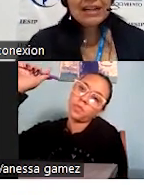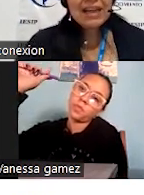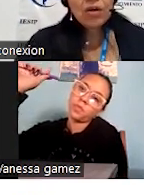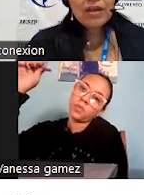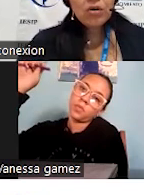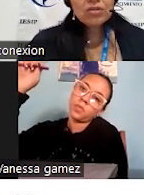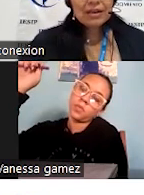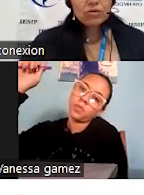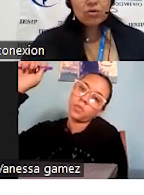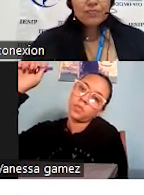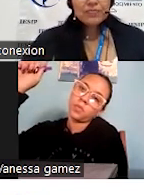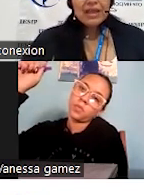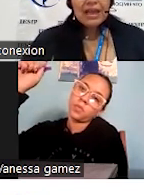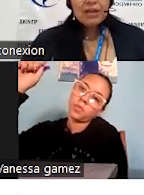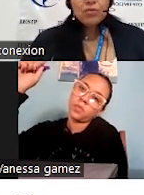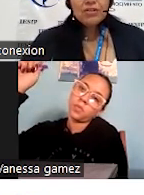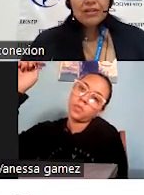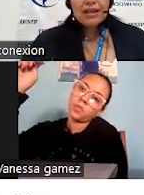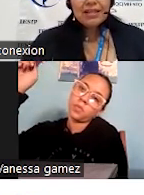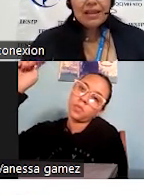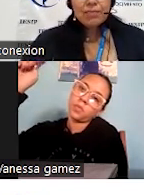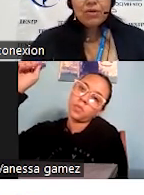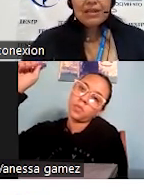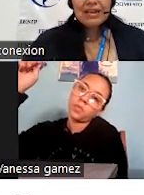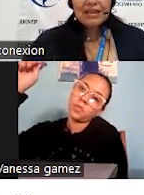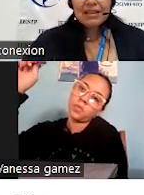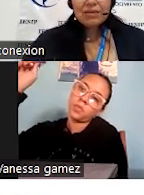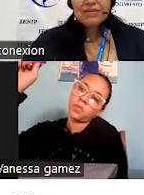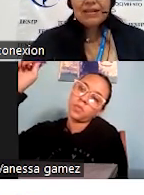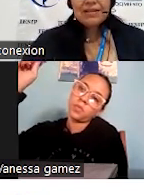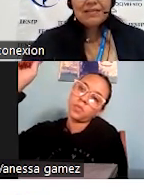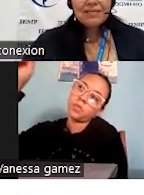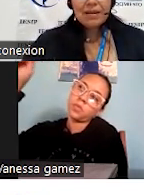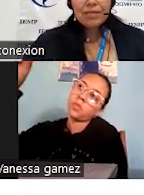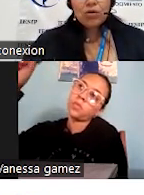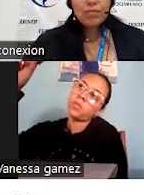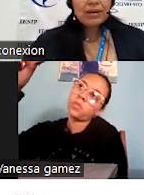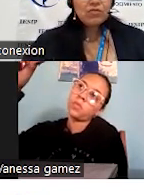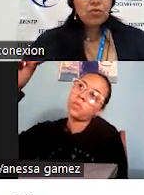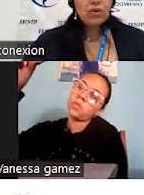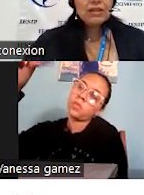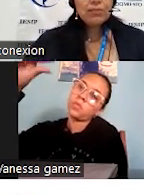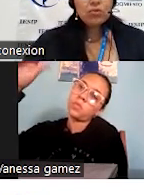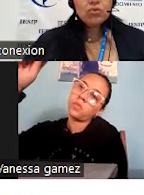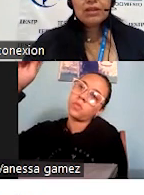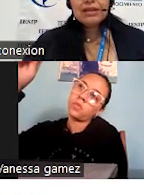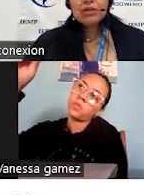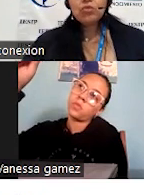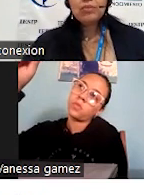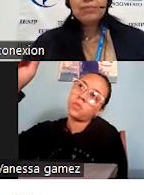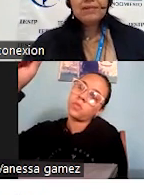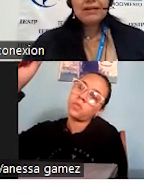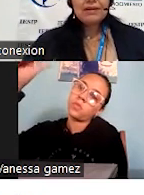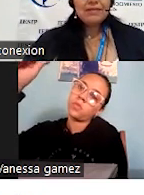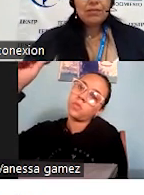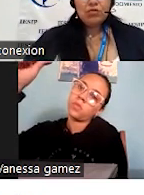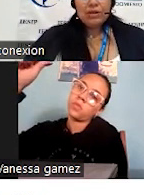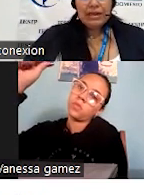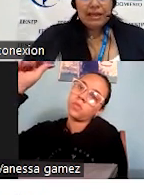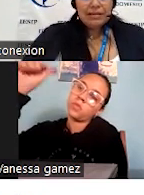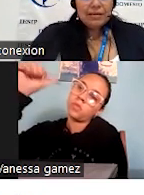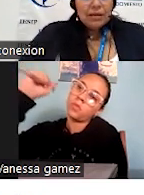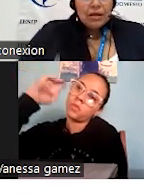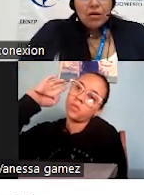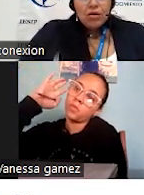eso. Y el grado de contacto es el porcentaje del tiempo que el cliente debe estar en el sistema en comparación con el tiempo total que toma prestar el